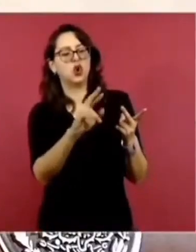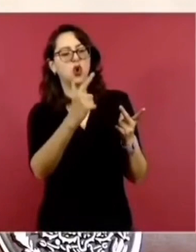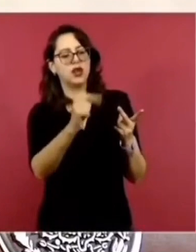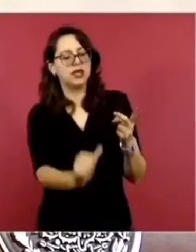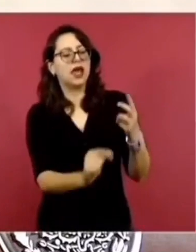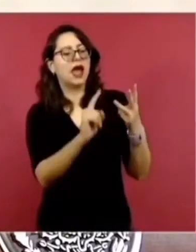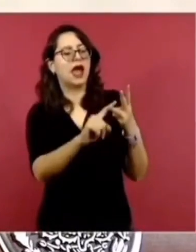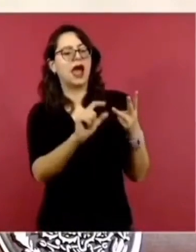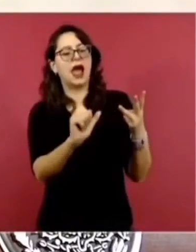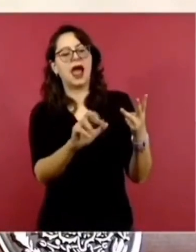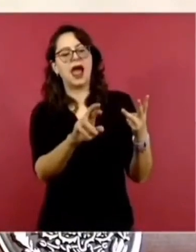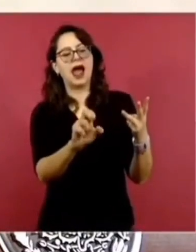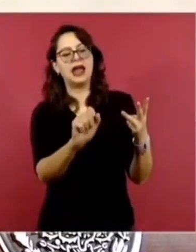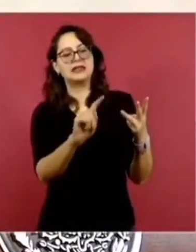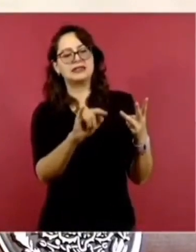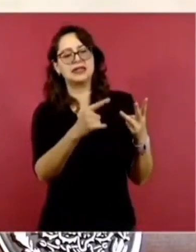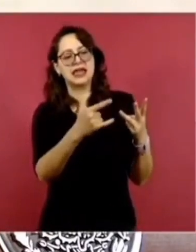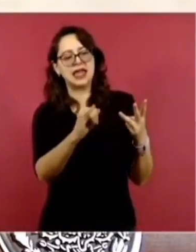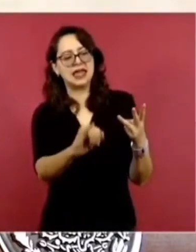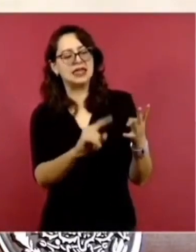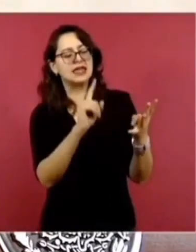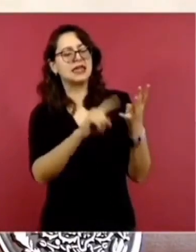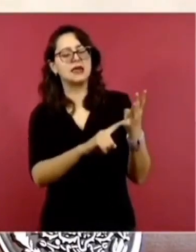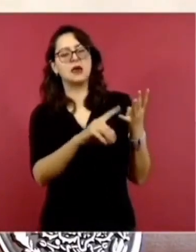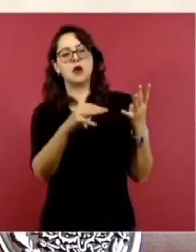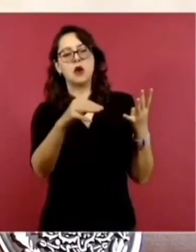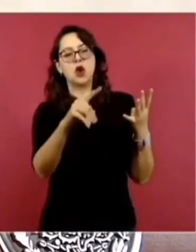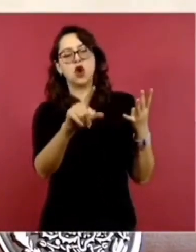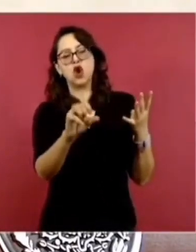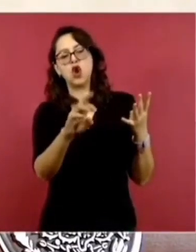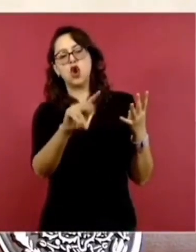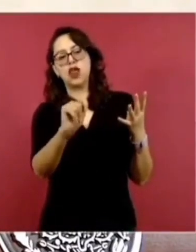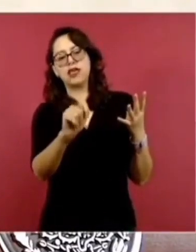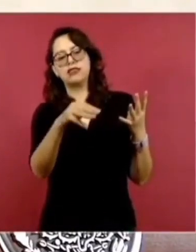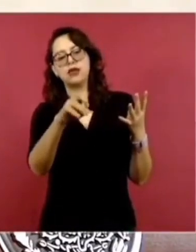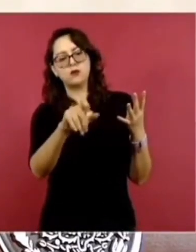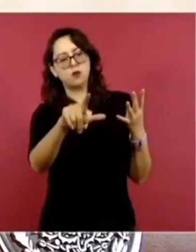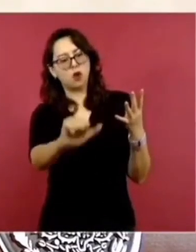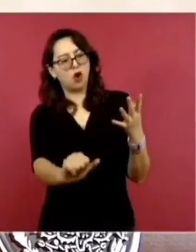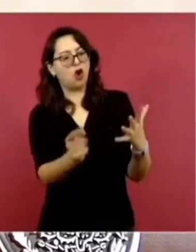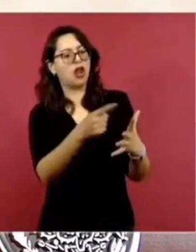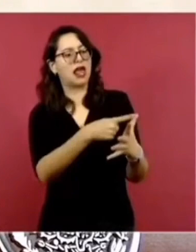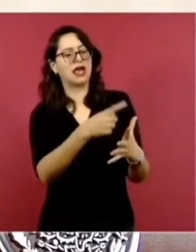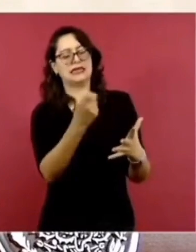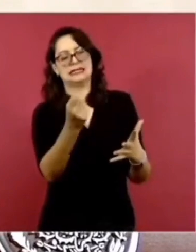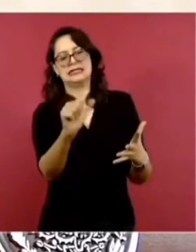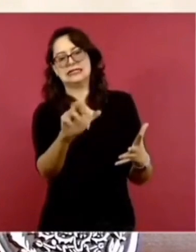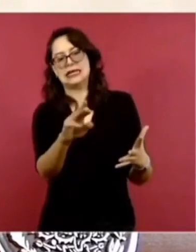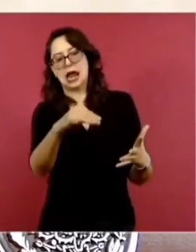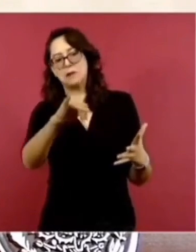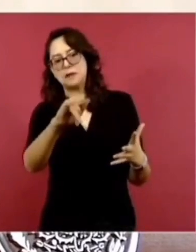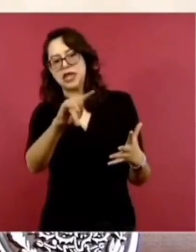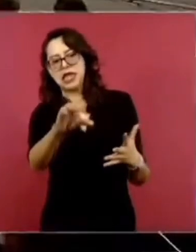o a Lorede Mola o a Sergio Sarmiento.